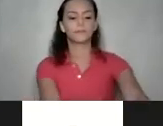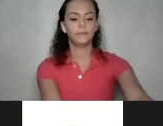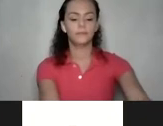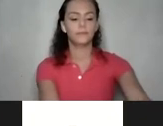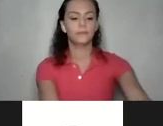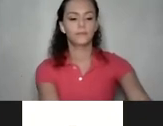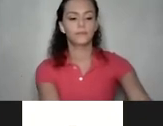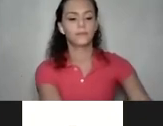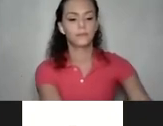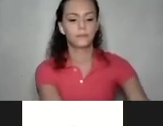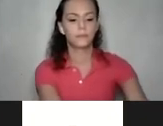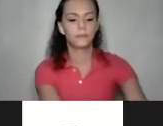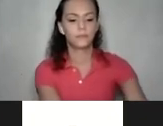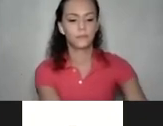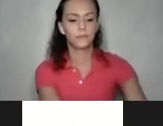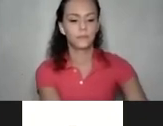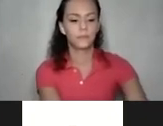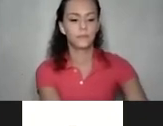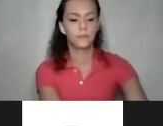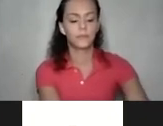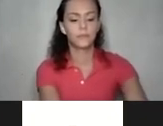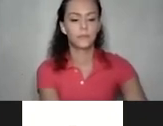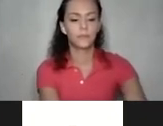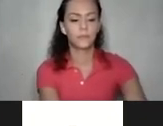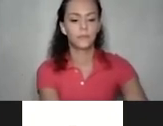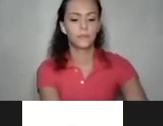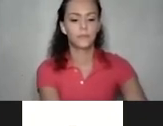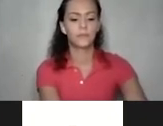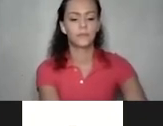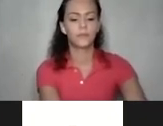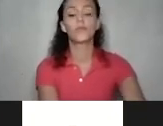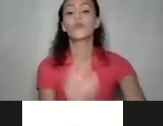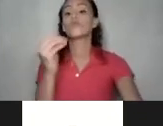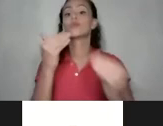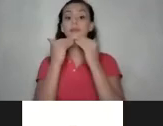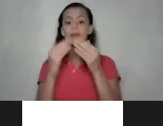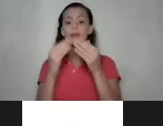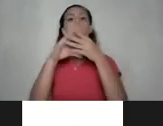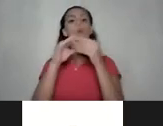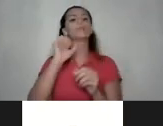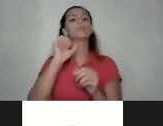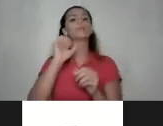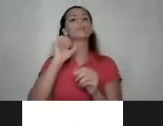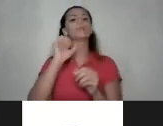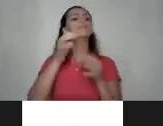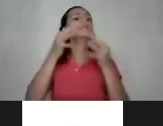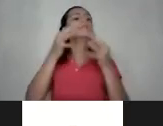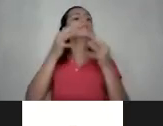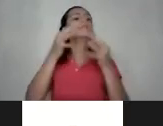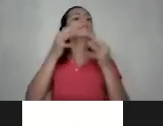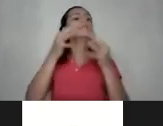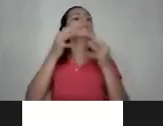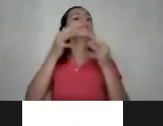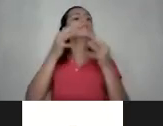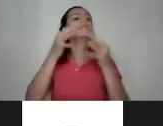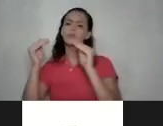bien muchas gracias nos comentan definitivamente se requiere un cambio estructural desde los hogares hombres y mujeres